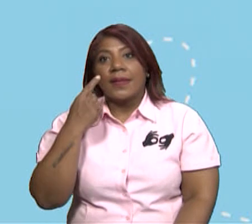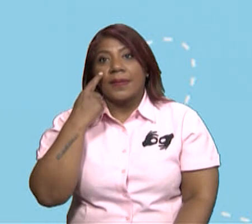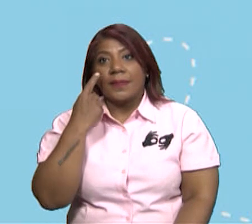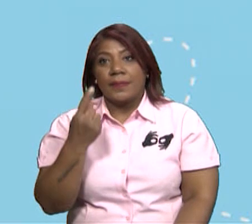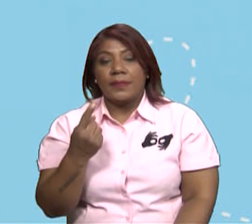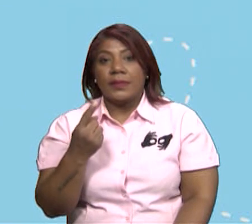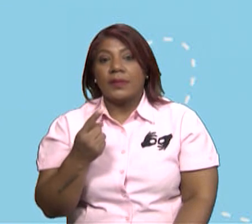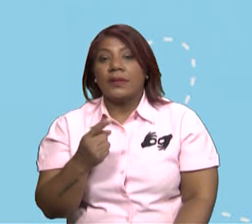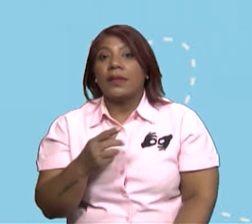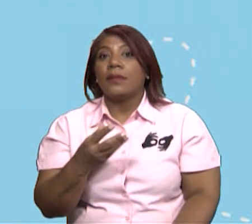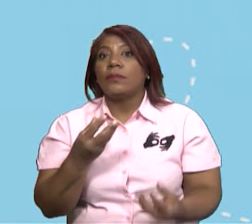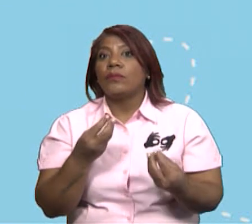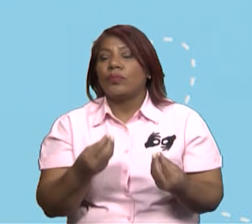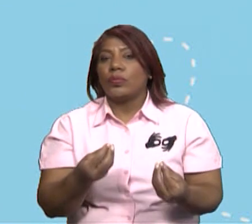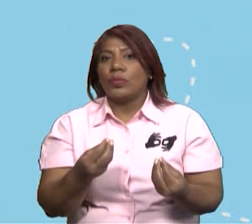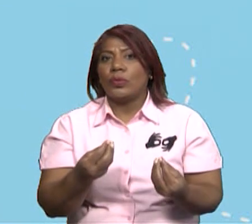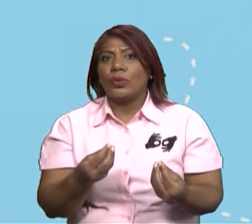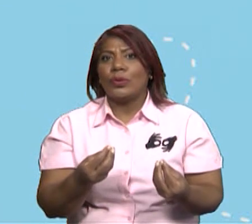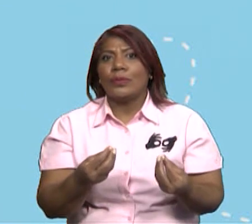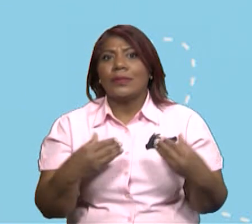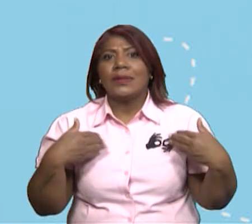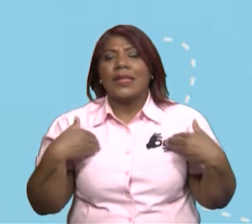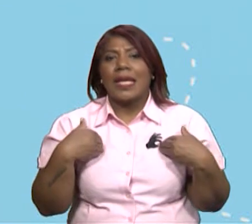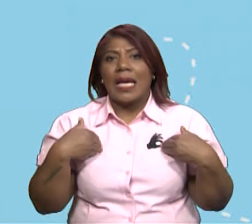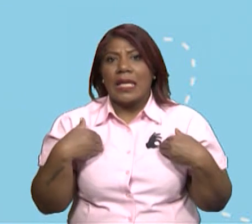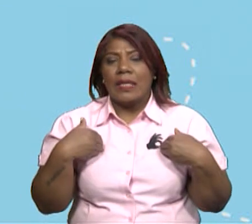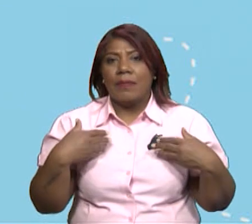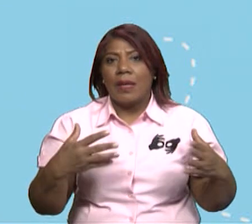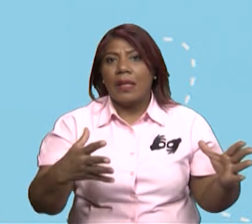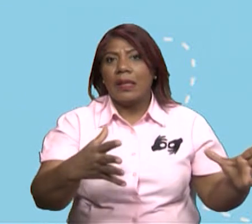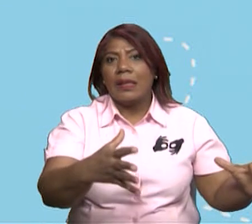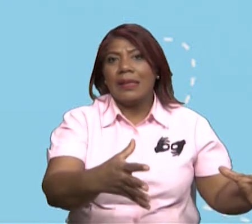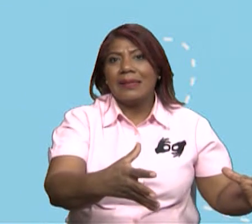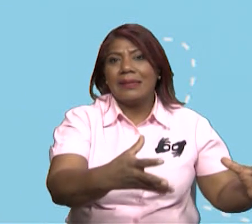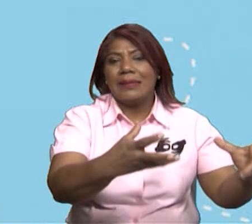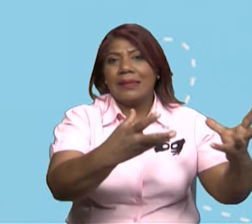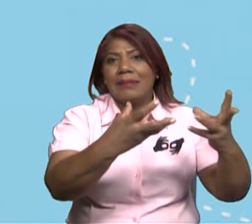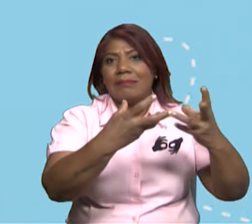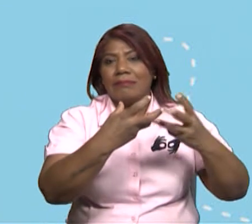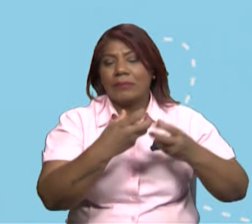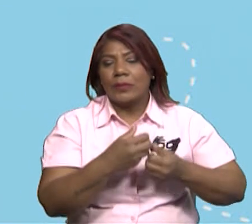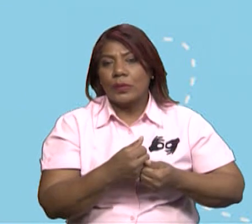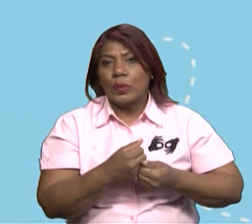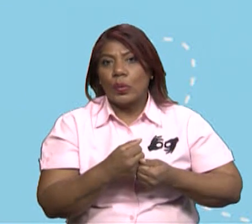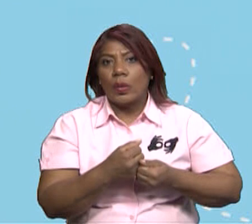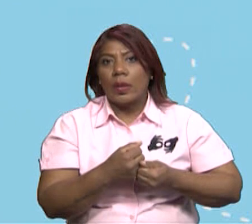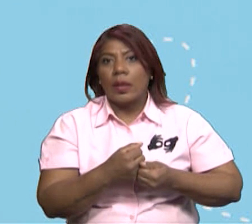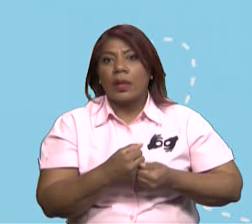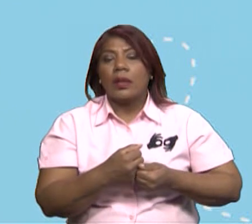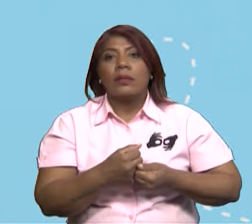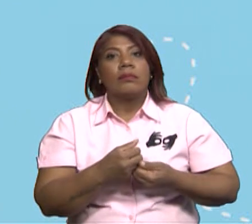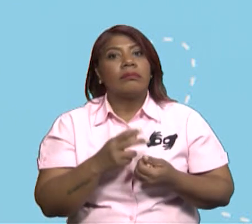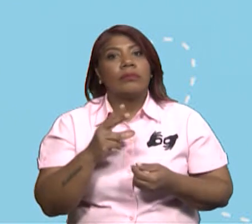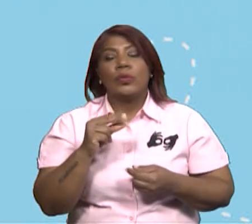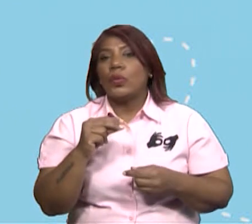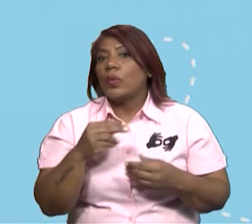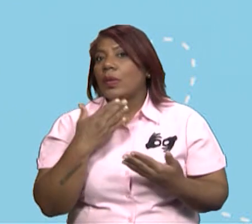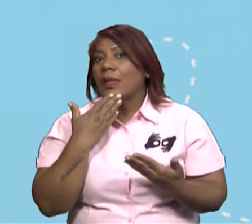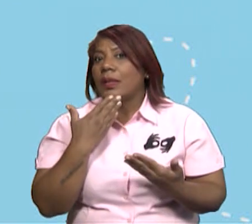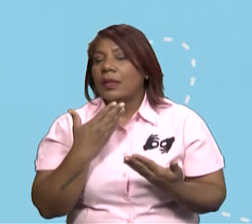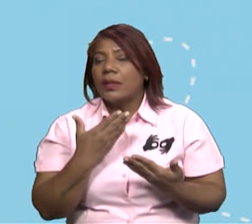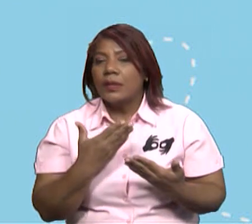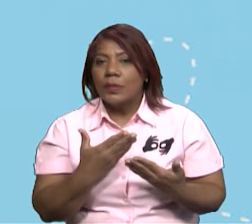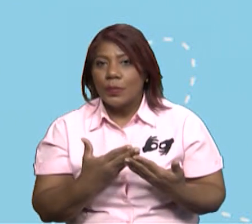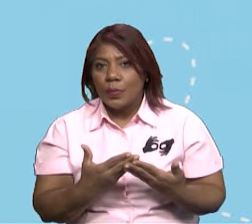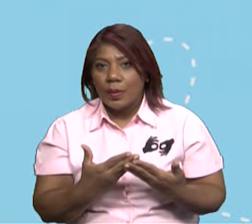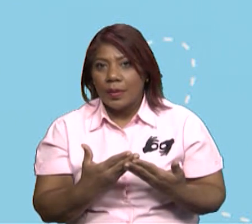de un número excesivo de animales o plantas de un ecosistema puede introducir cambios ecológicos sustanciales. El ejemplo